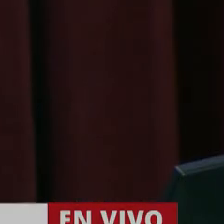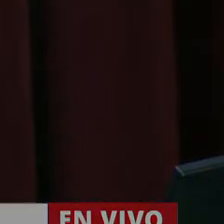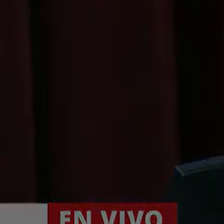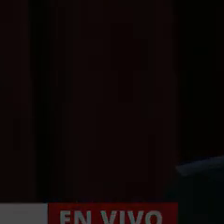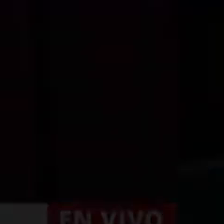Heller.